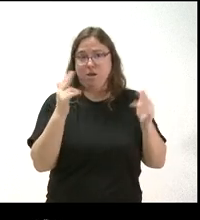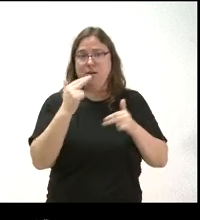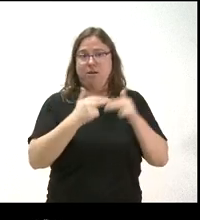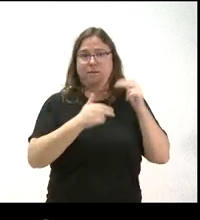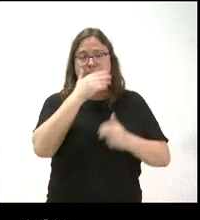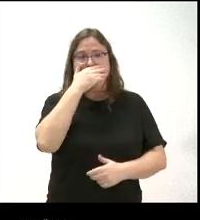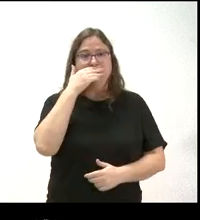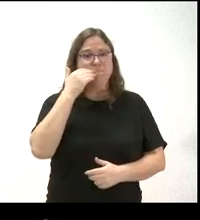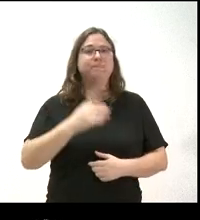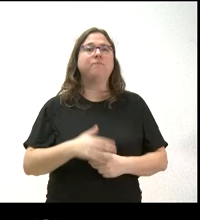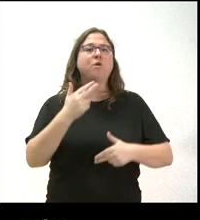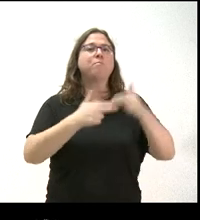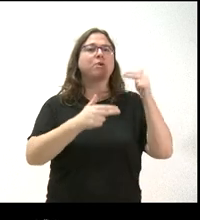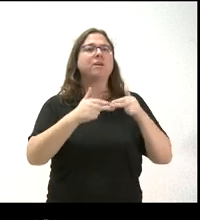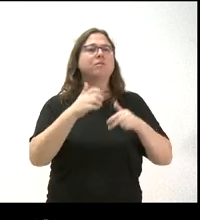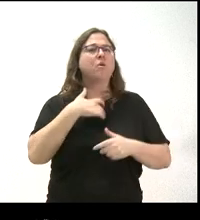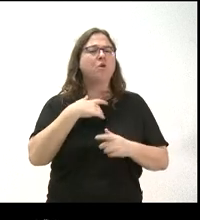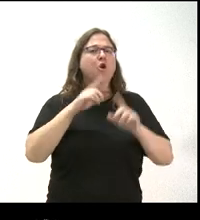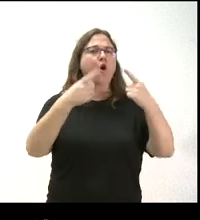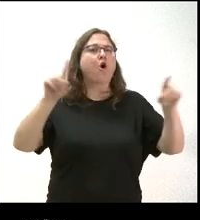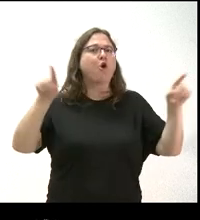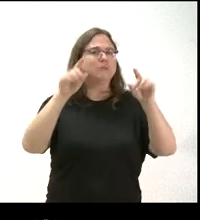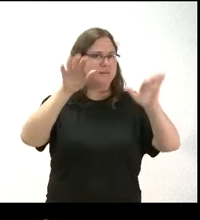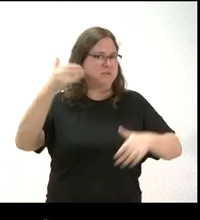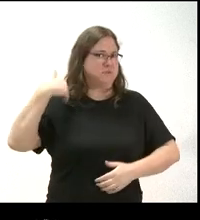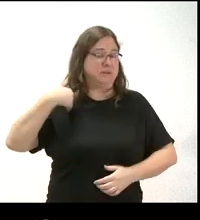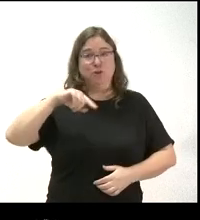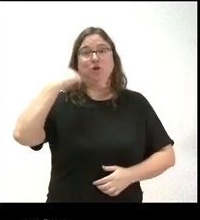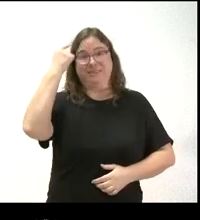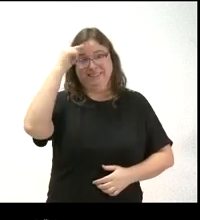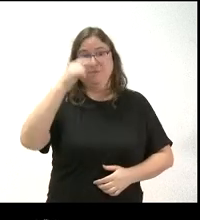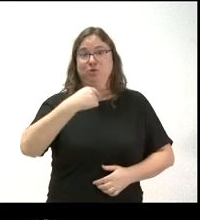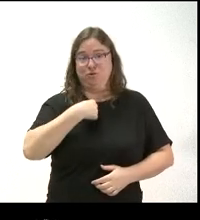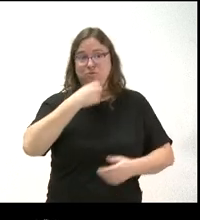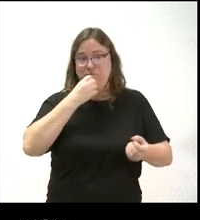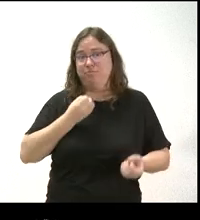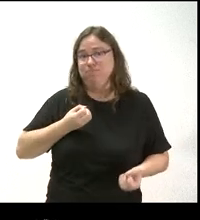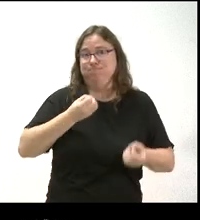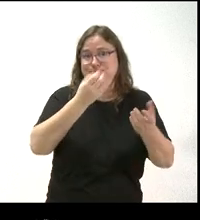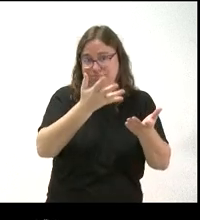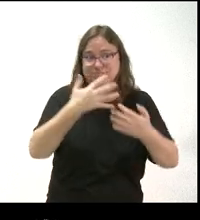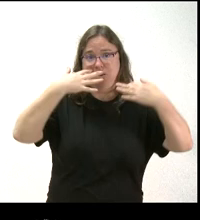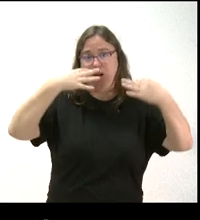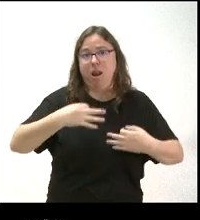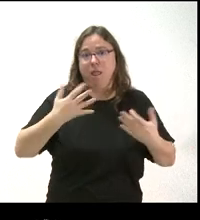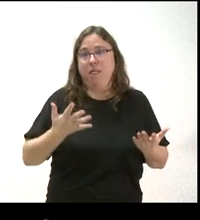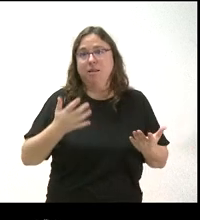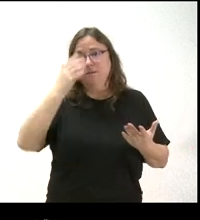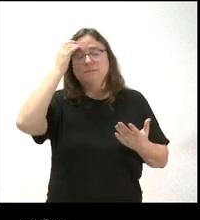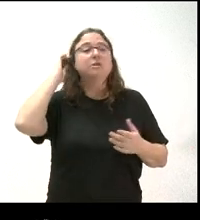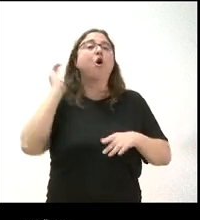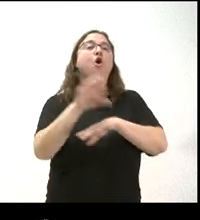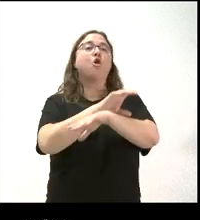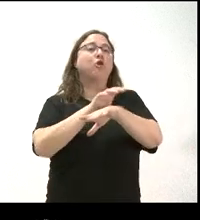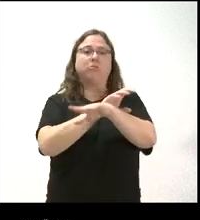en el proyecto, en la ejecución del nuevo conservatorio. Lo sé porque yo transmití esa realidad a la consejería,